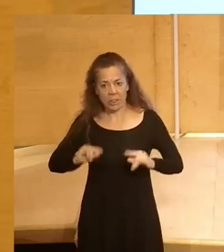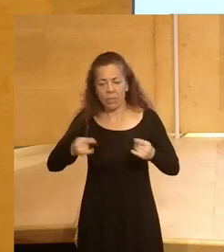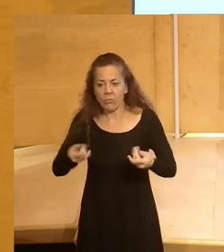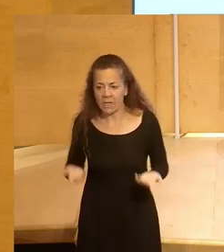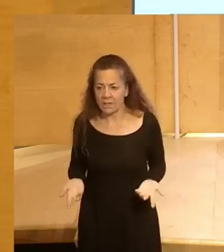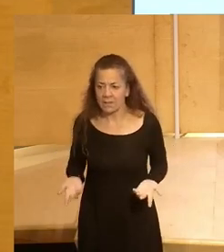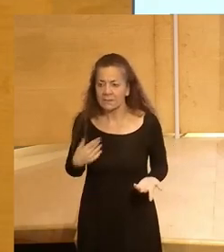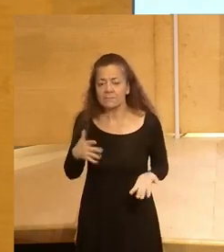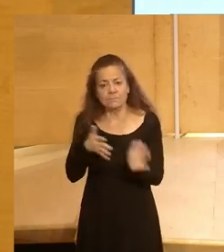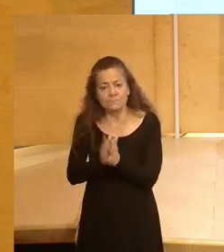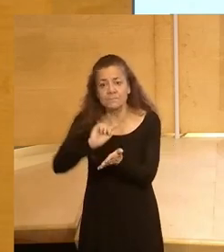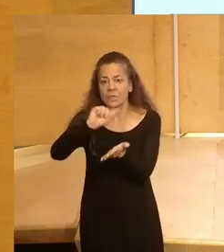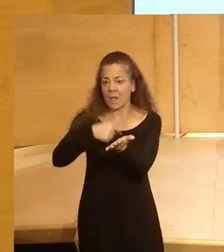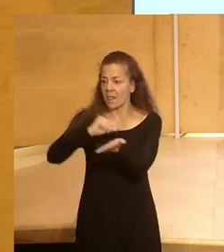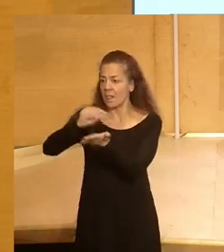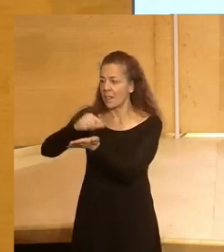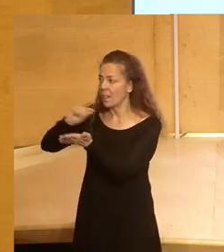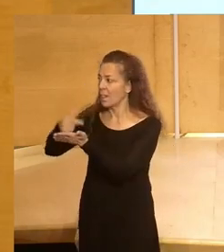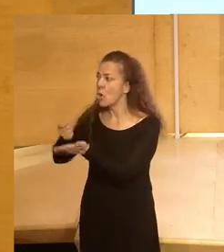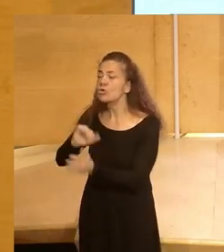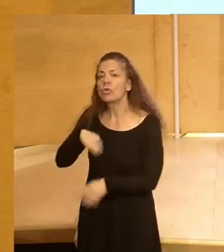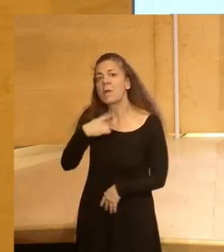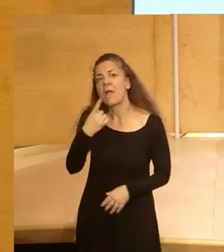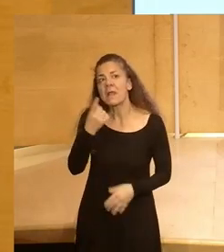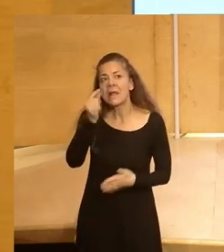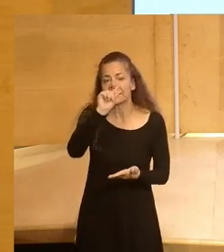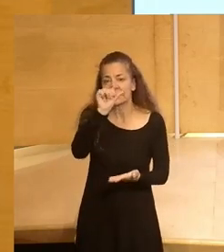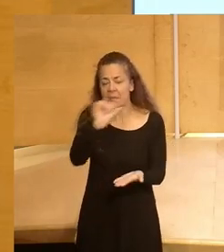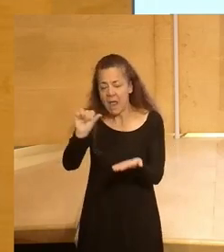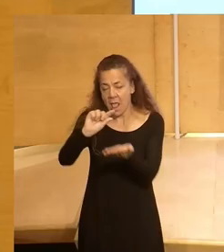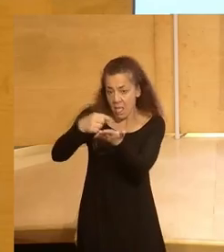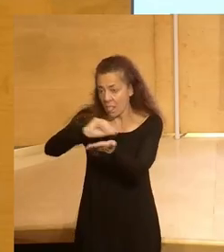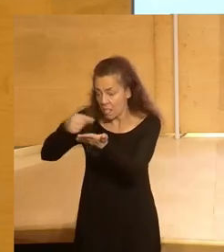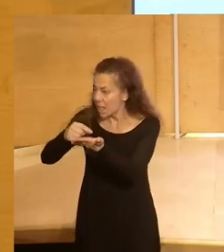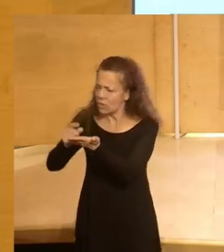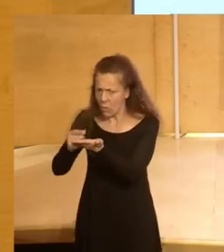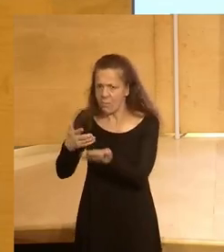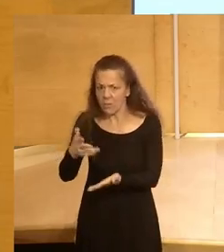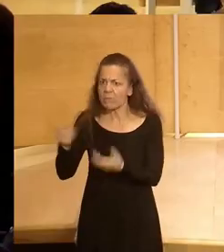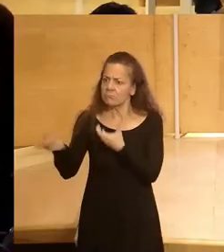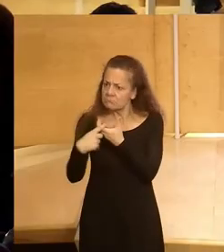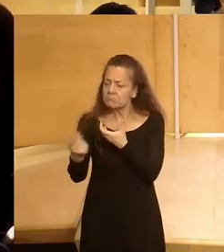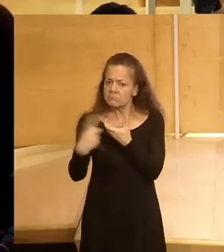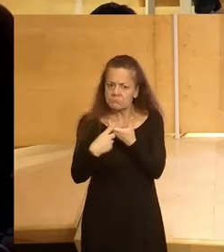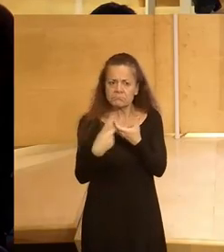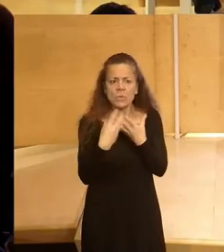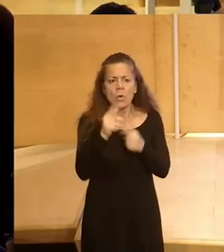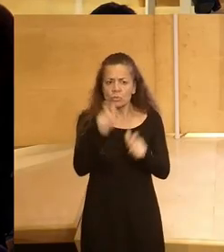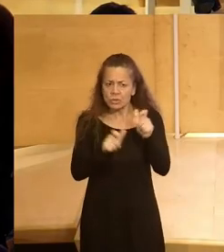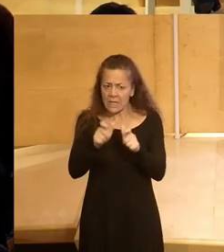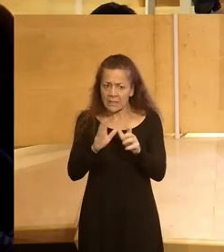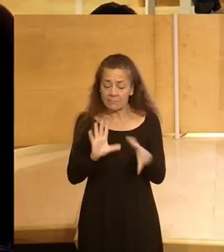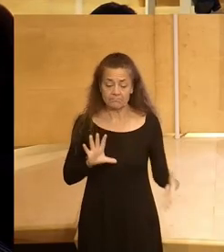que es que contratamos que vamos pero no voy a decir uno por semana pero quiero decir que es que entra muchísima gente y no solo del mundo